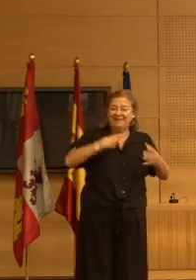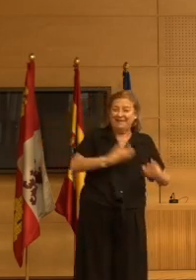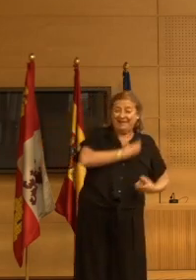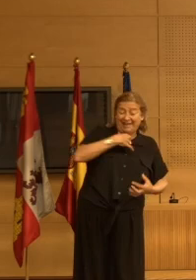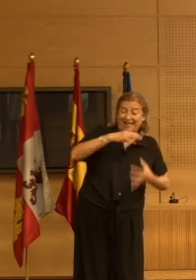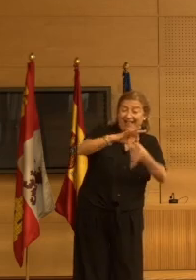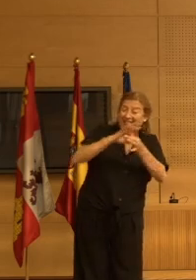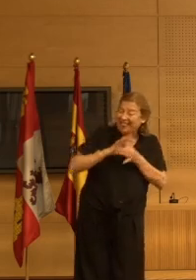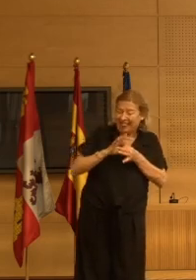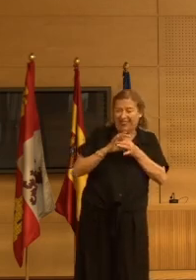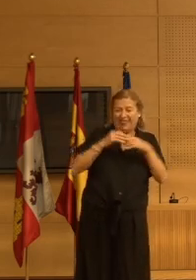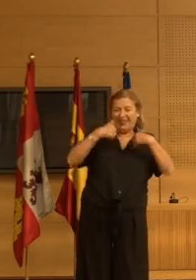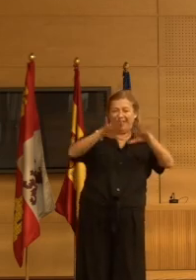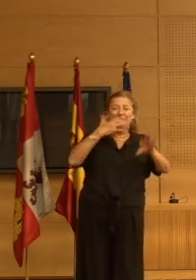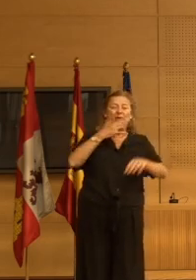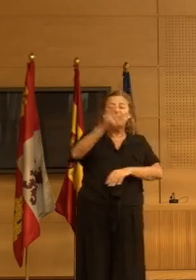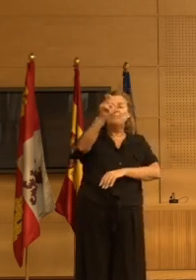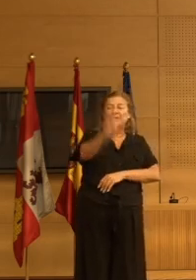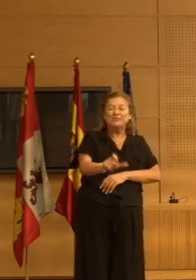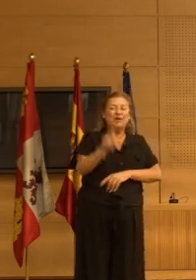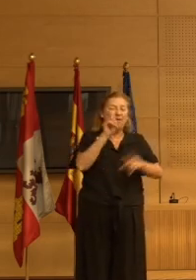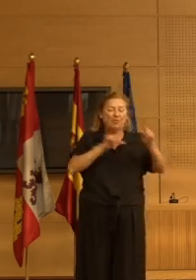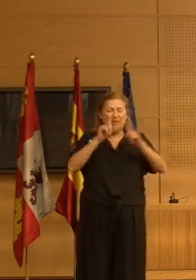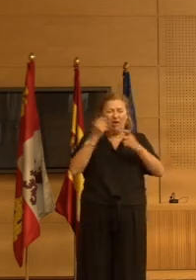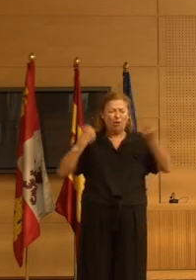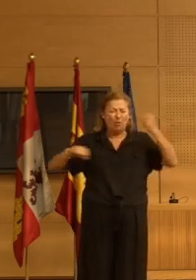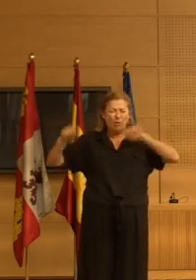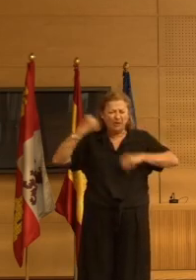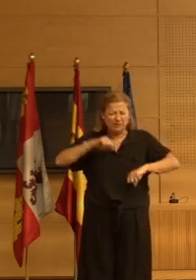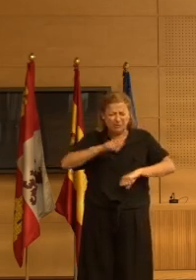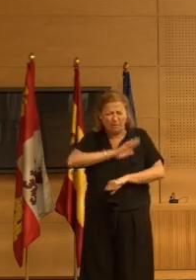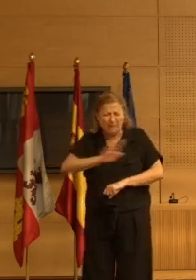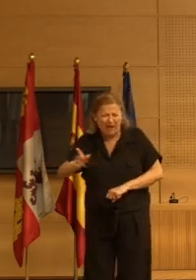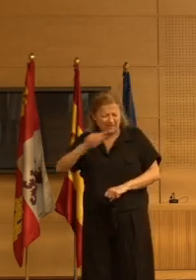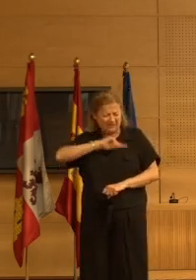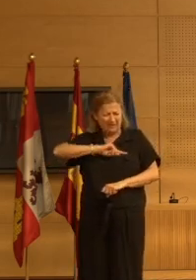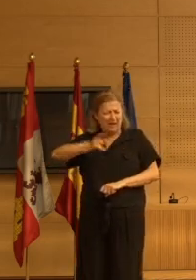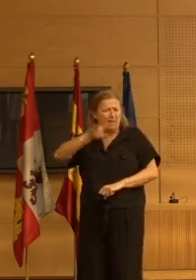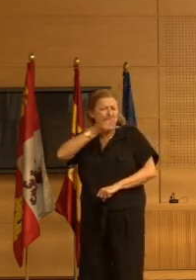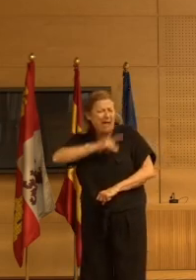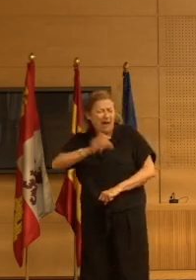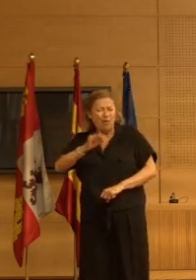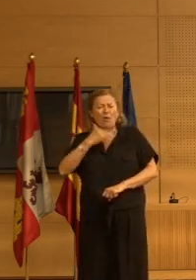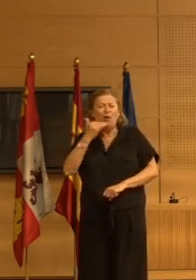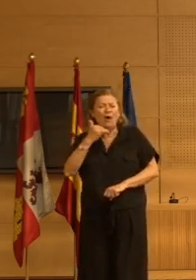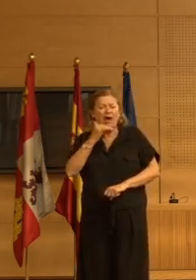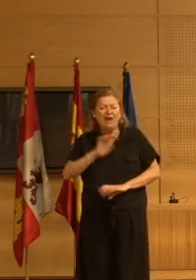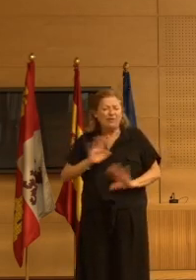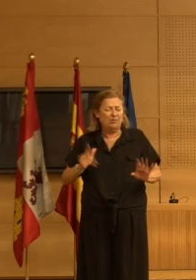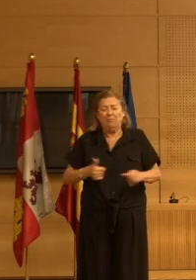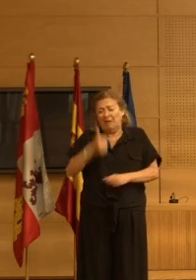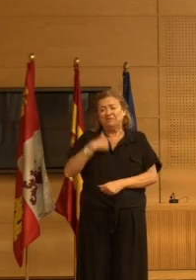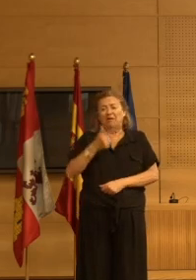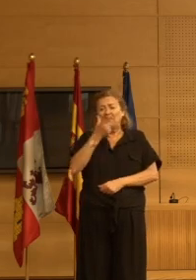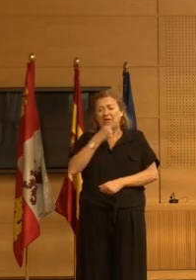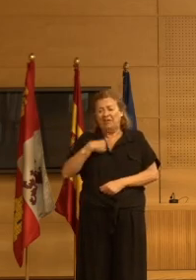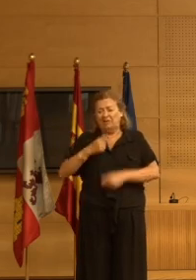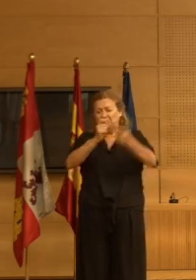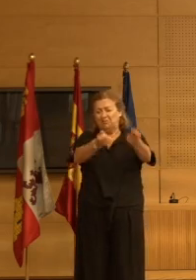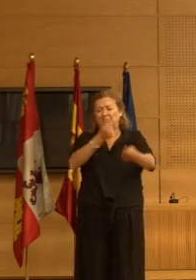si tengo un residente que tiene un comportamiento complicado que se siente mal o algo así pues es mucho más fácil